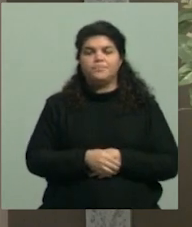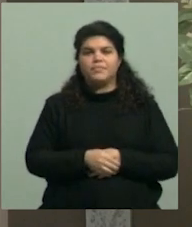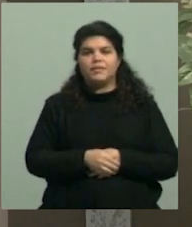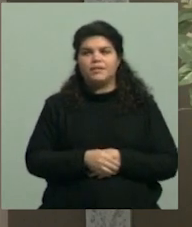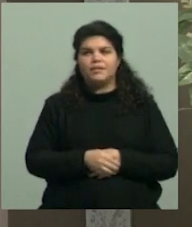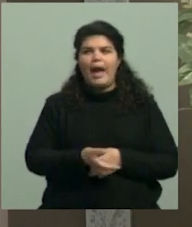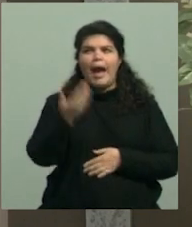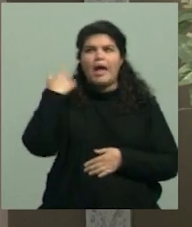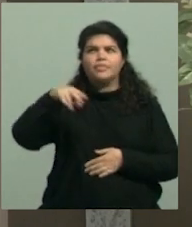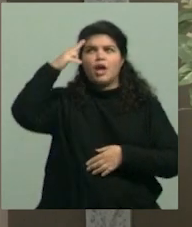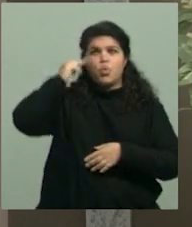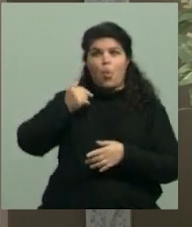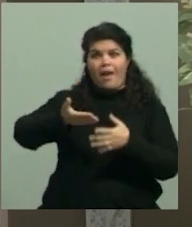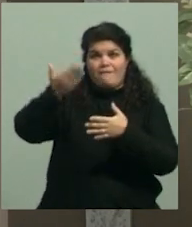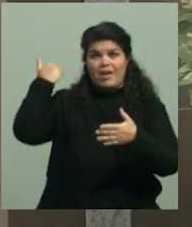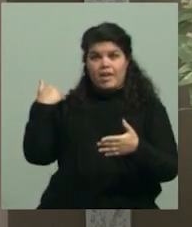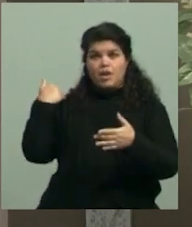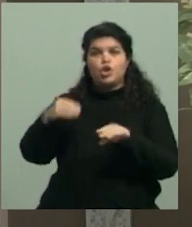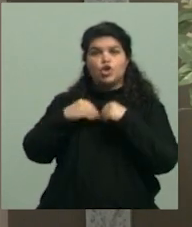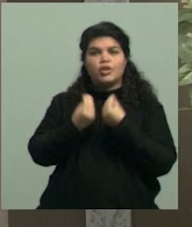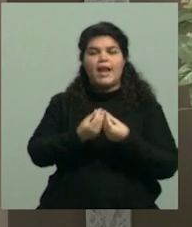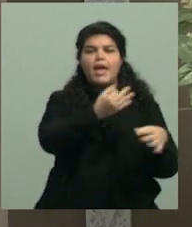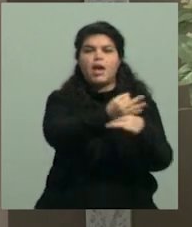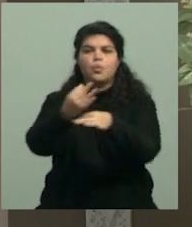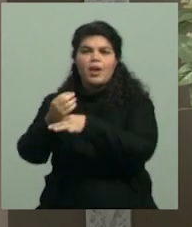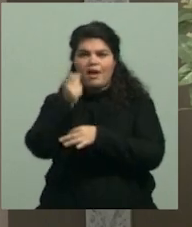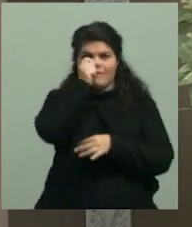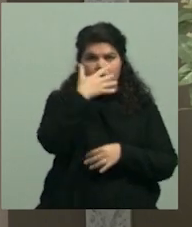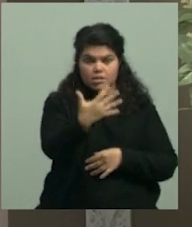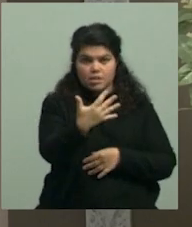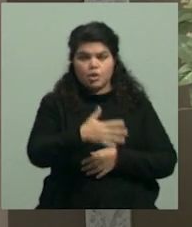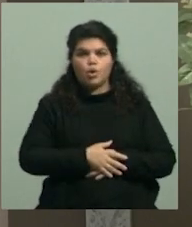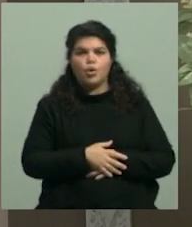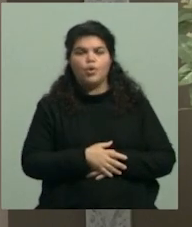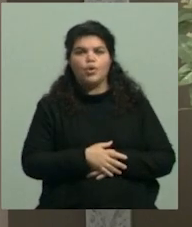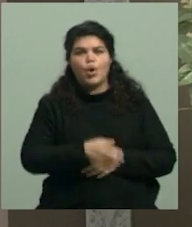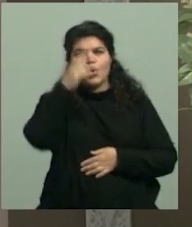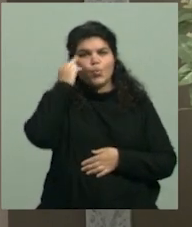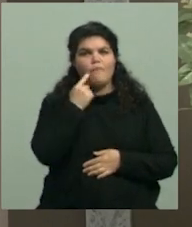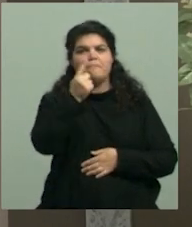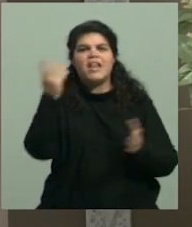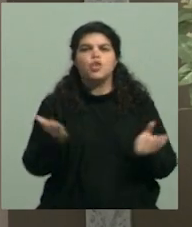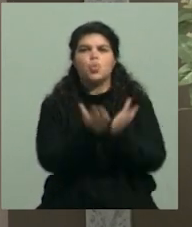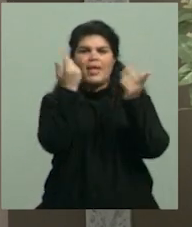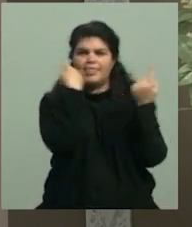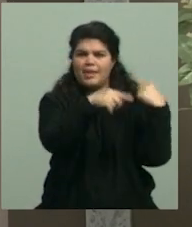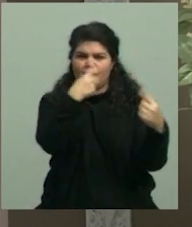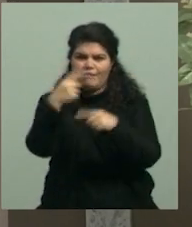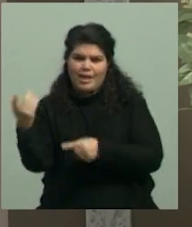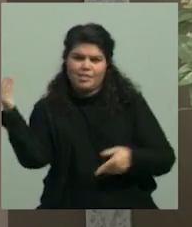25 colegios, han participado más de 9.000 estudiantes, han